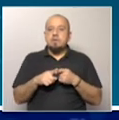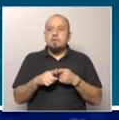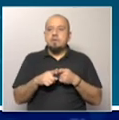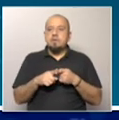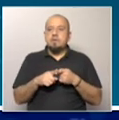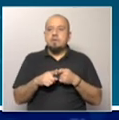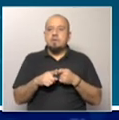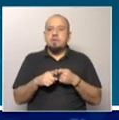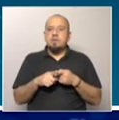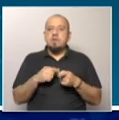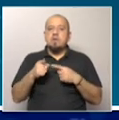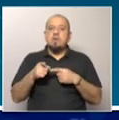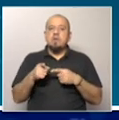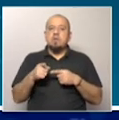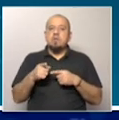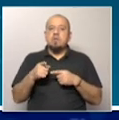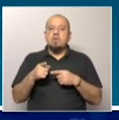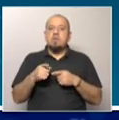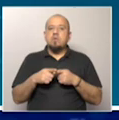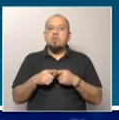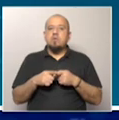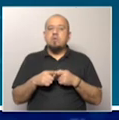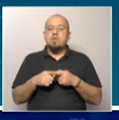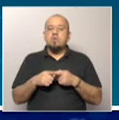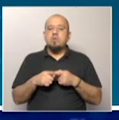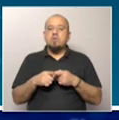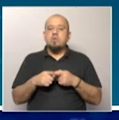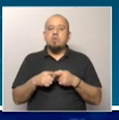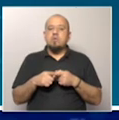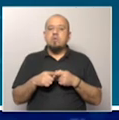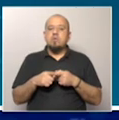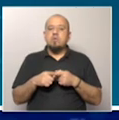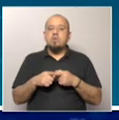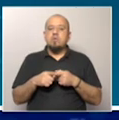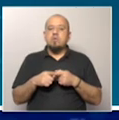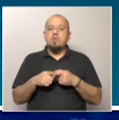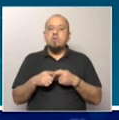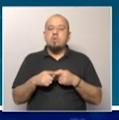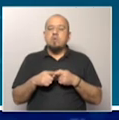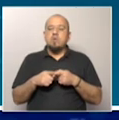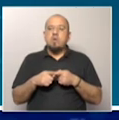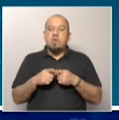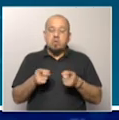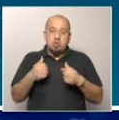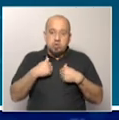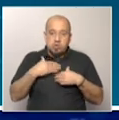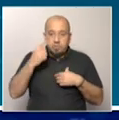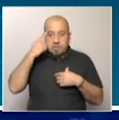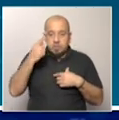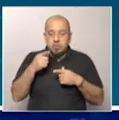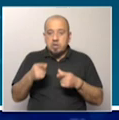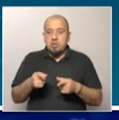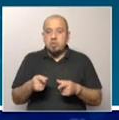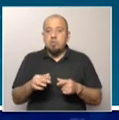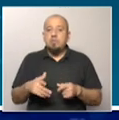Esto, desde mi perspectiva, va a ser uno de los puntos de mayor discusión